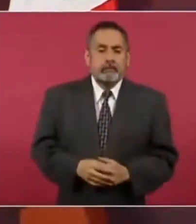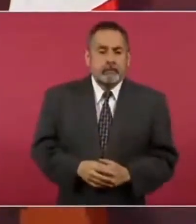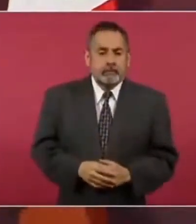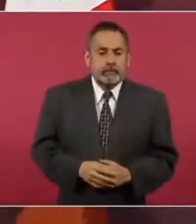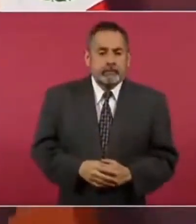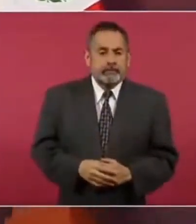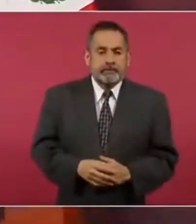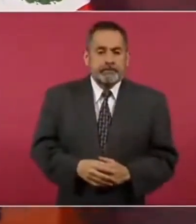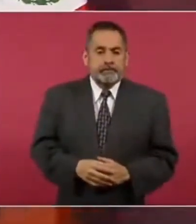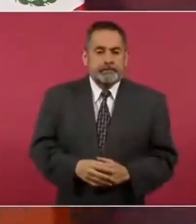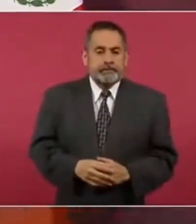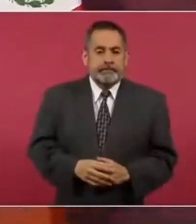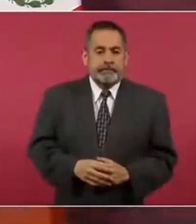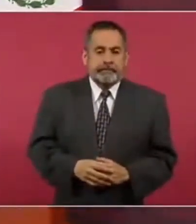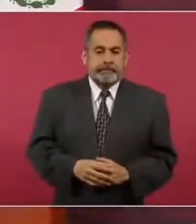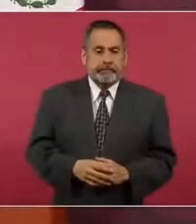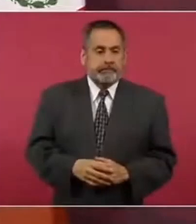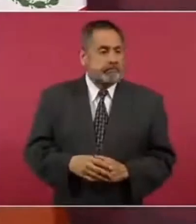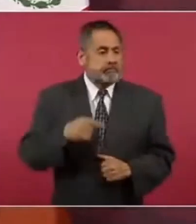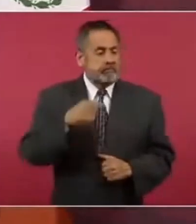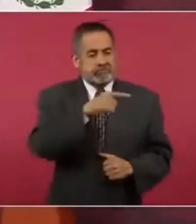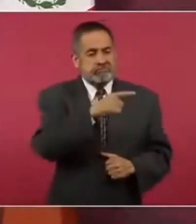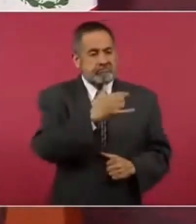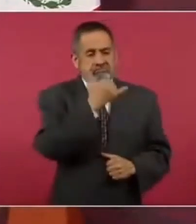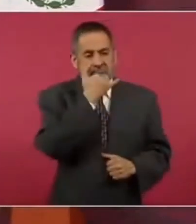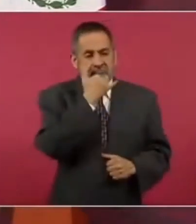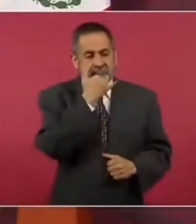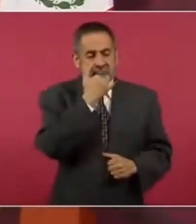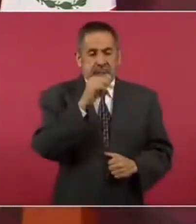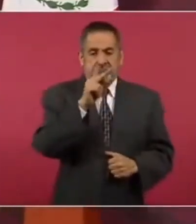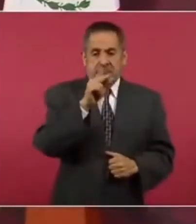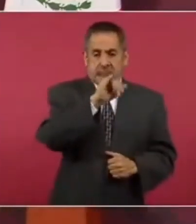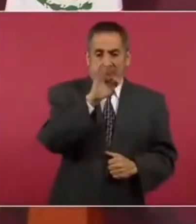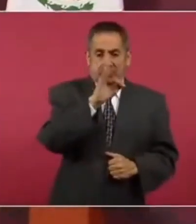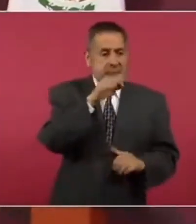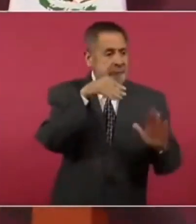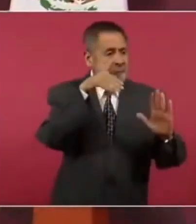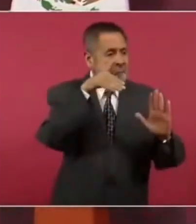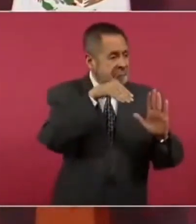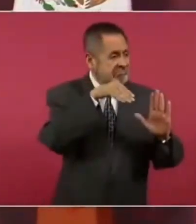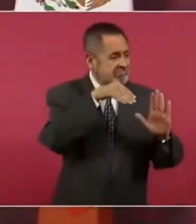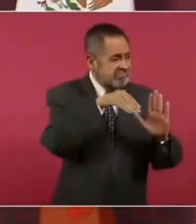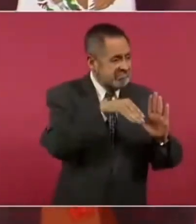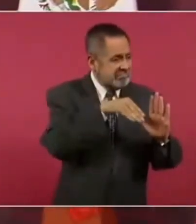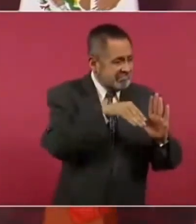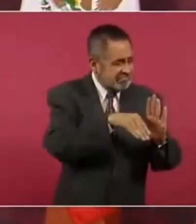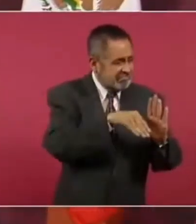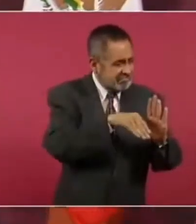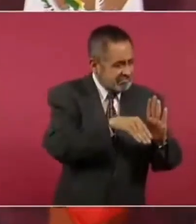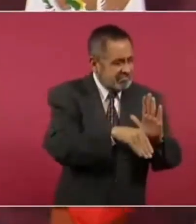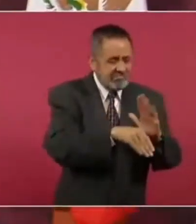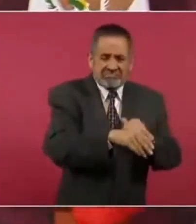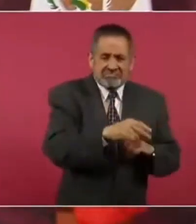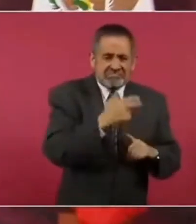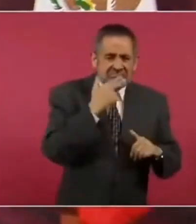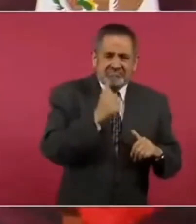se fue degradando el Poder Judicial fue un proceso